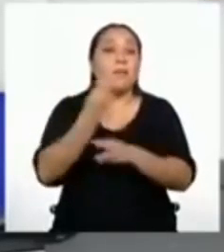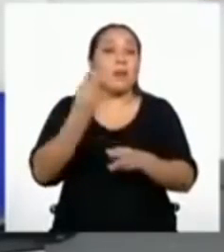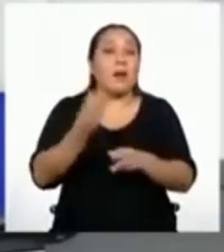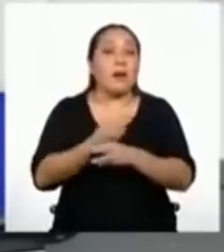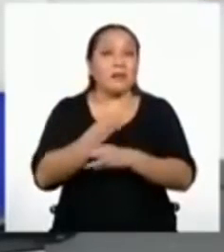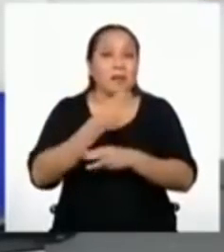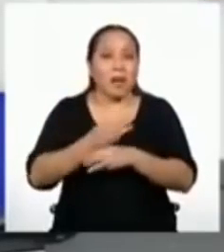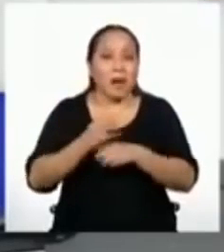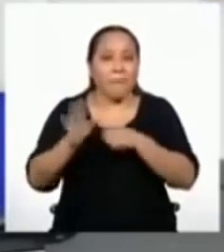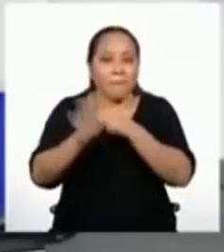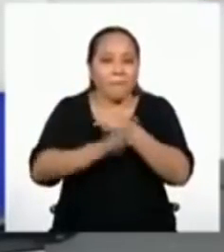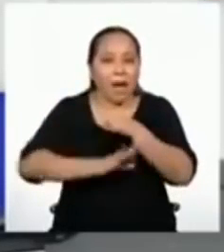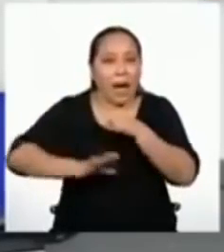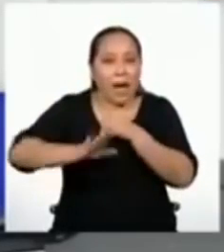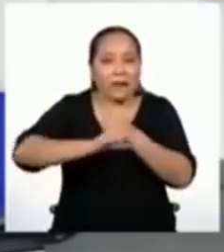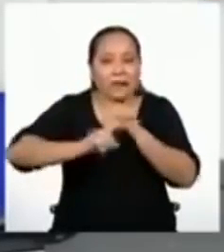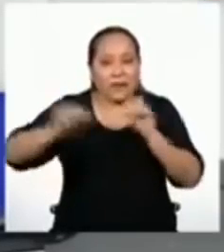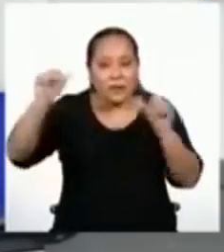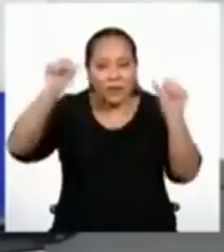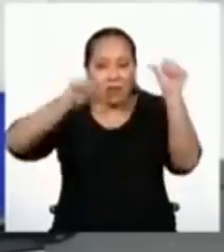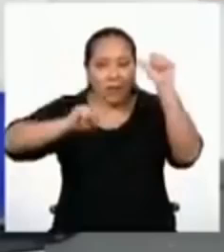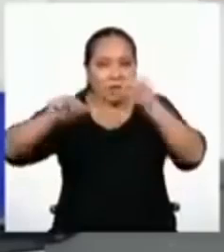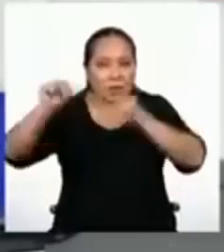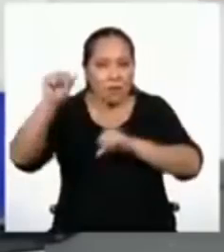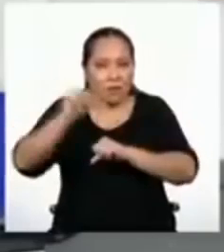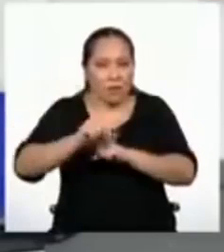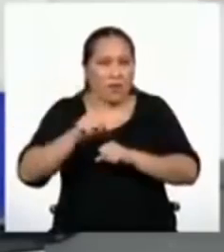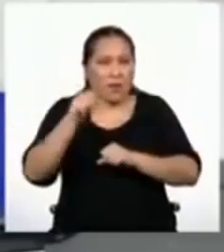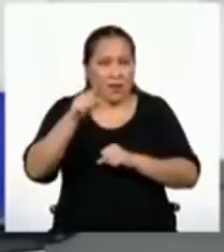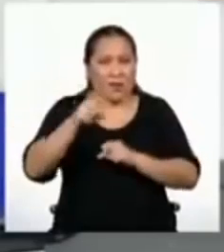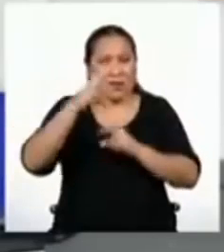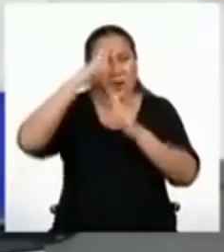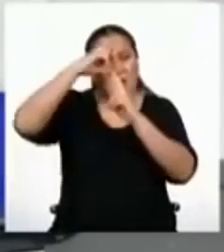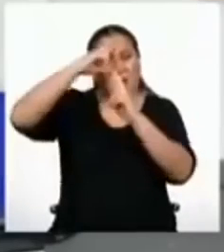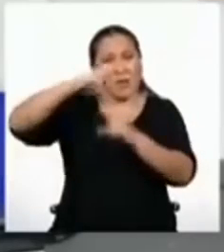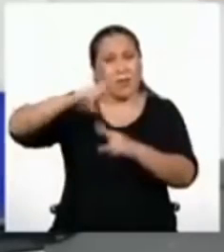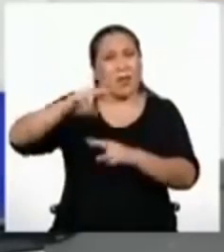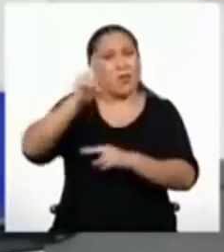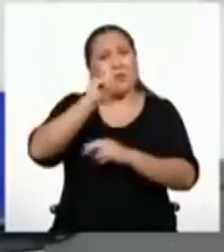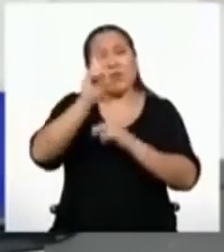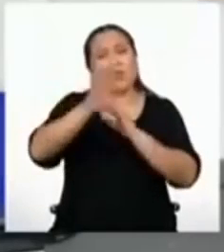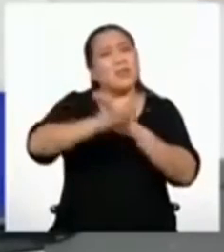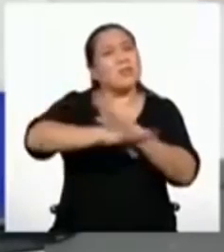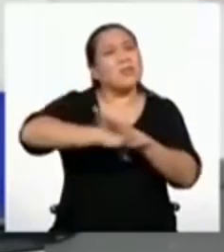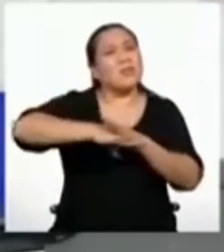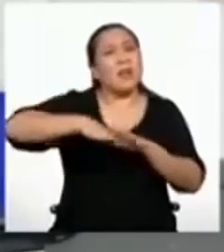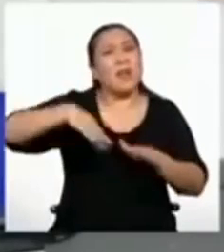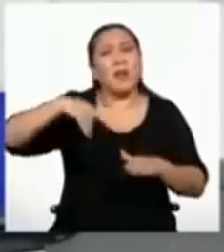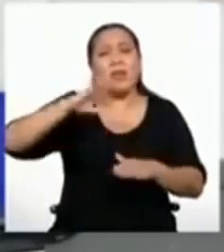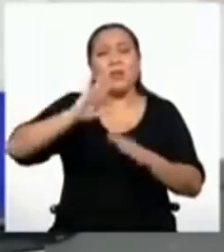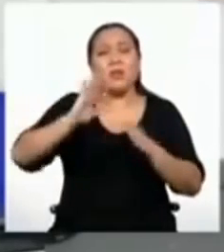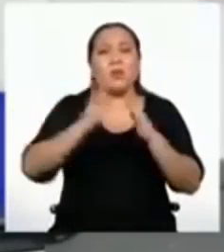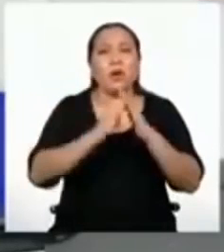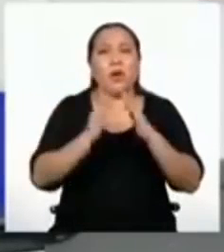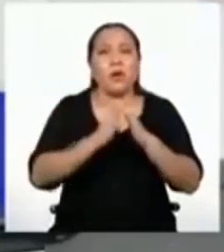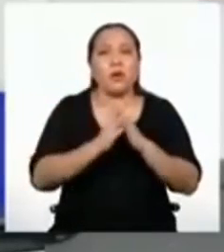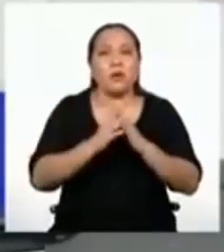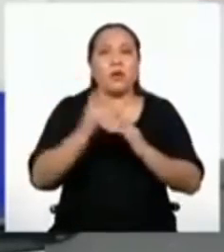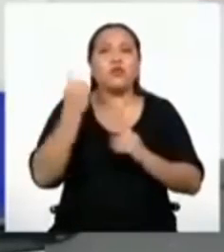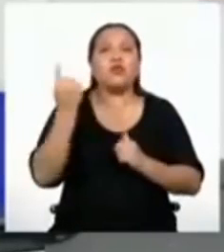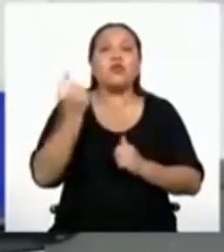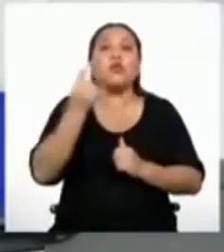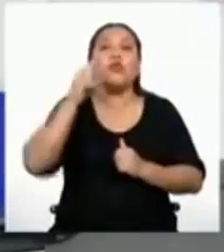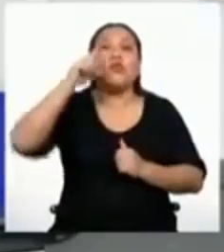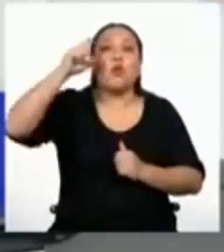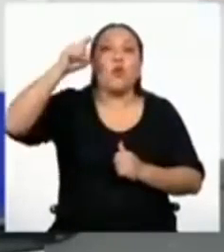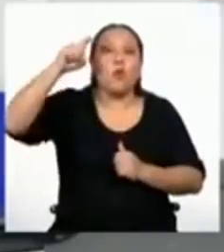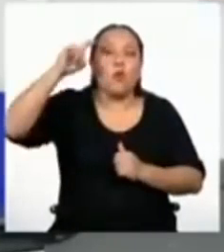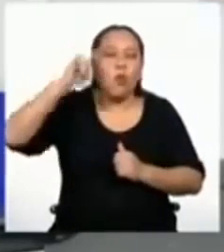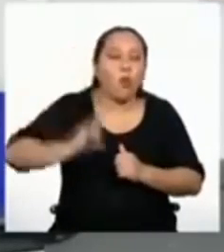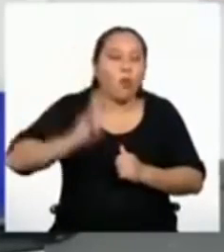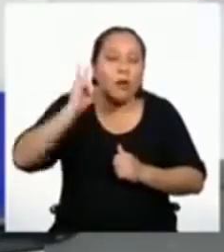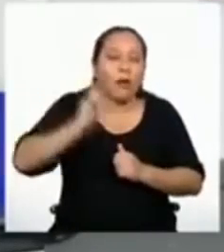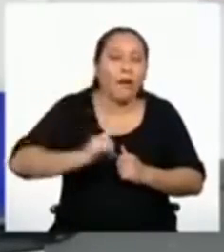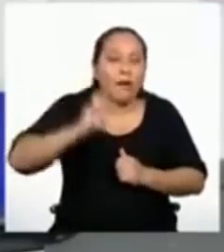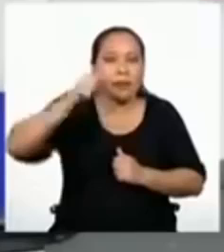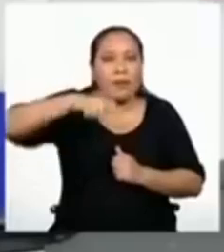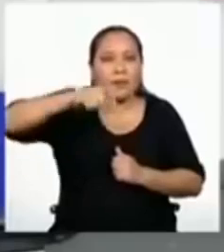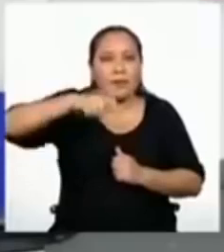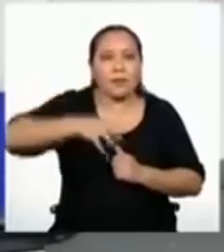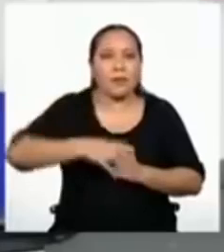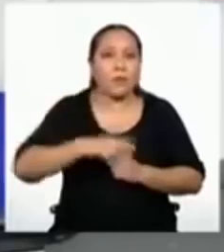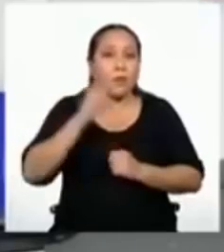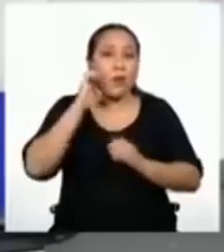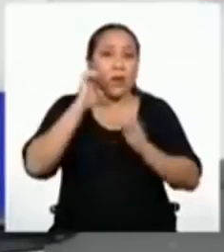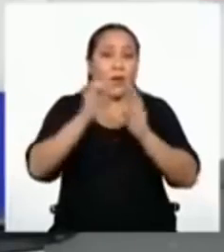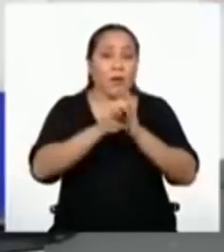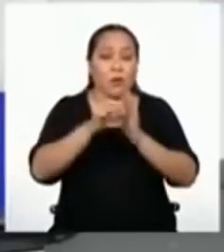Así que debemos tomarlas en serio. No salgan de casa al menos que sea por algo estrictamente necesario. Yo, por